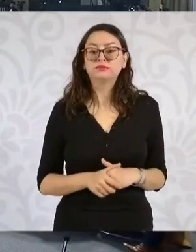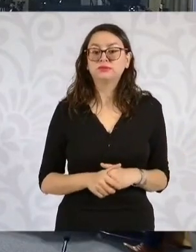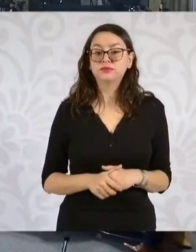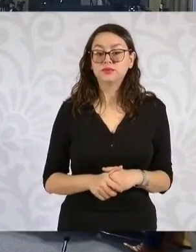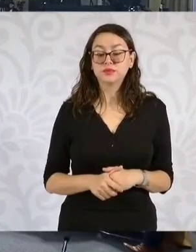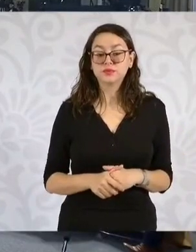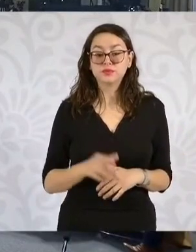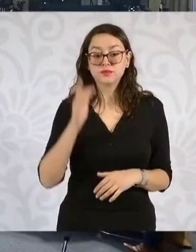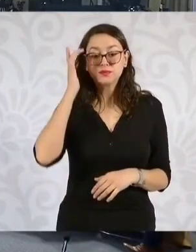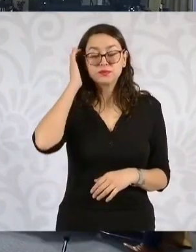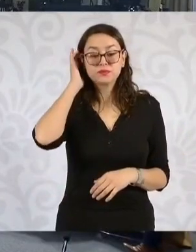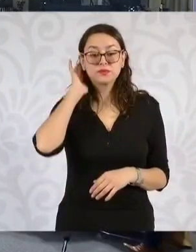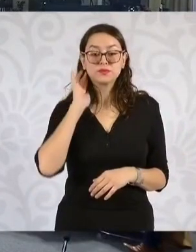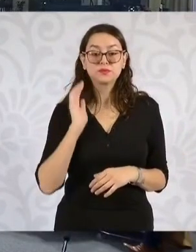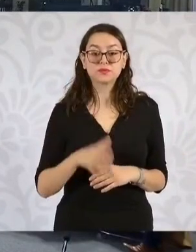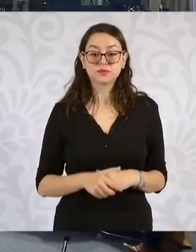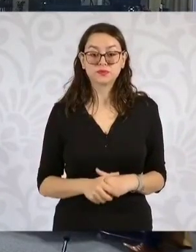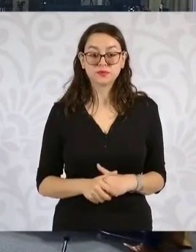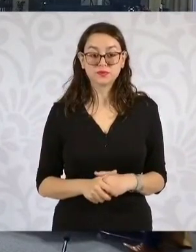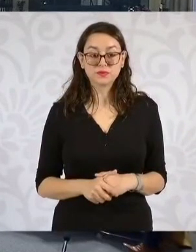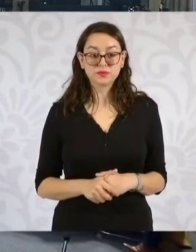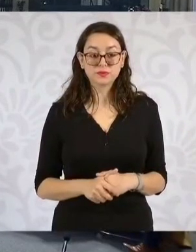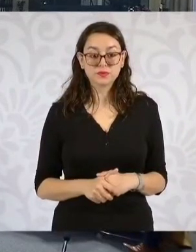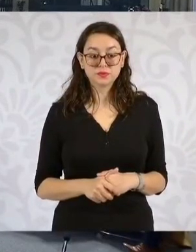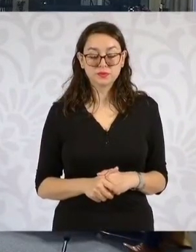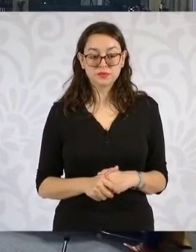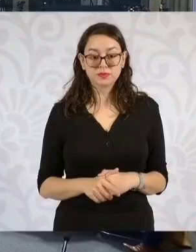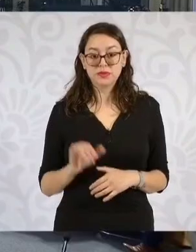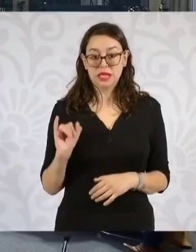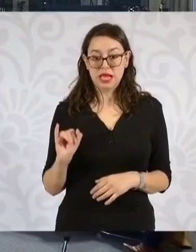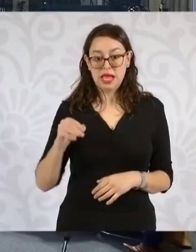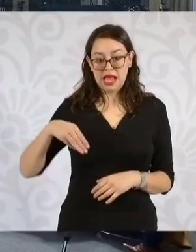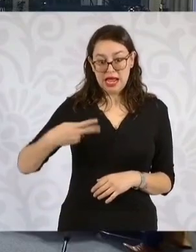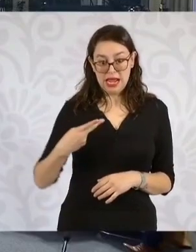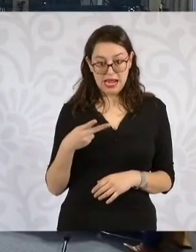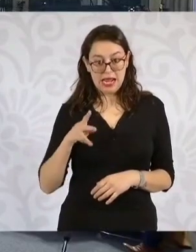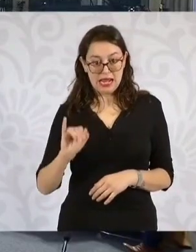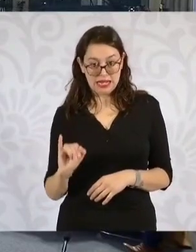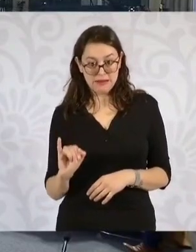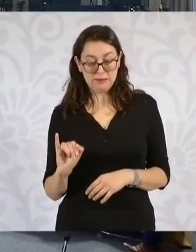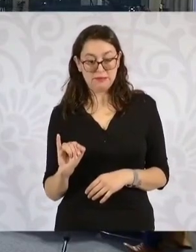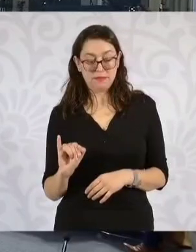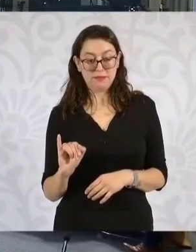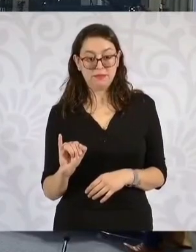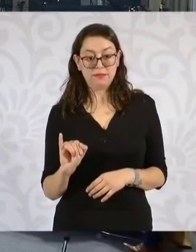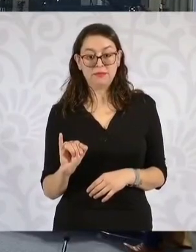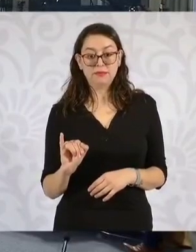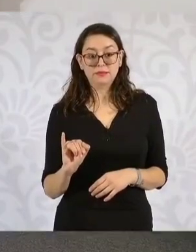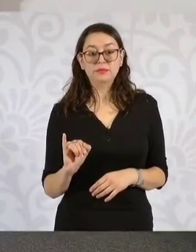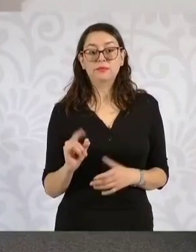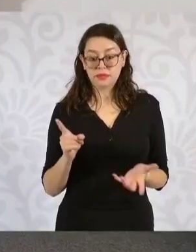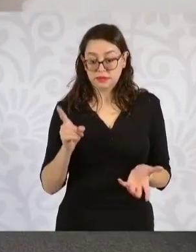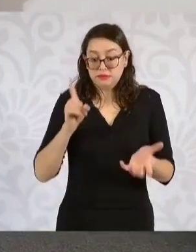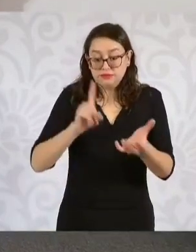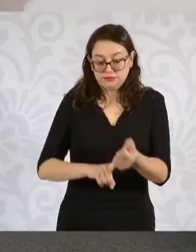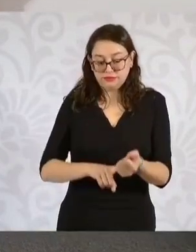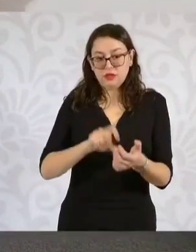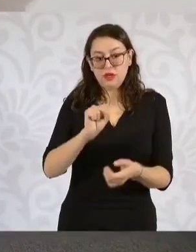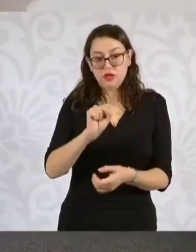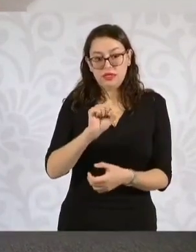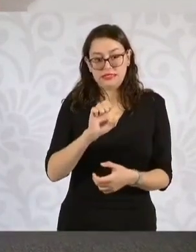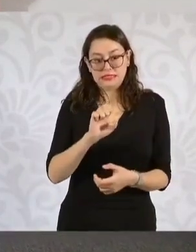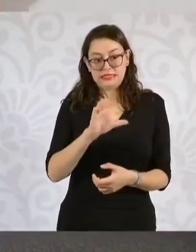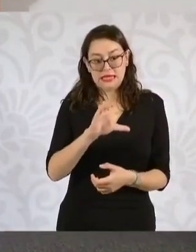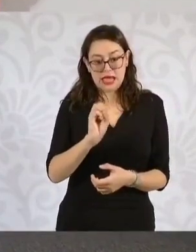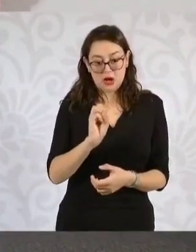Instituto Nacional de Propiedad Intelectual, es así, ¿verdad?, el INPI, está en la Secretaría de Economía y justamente